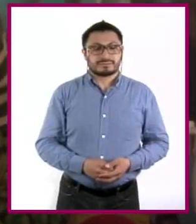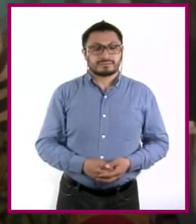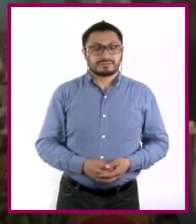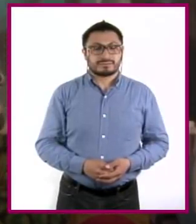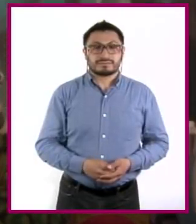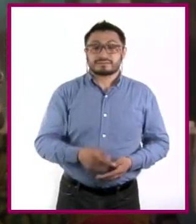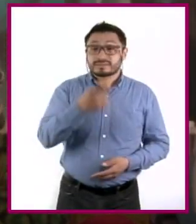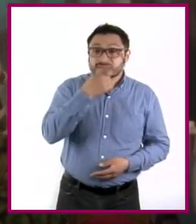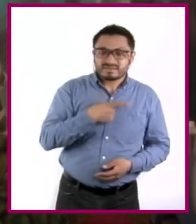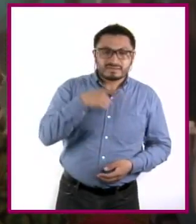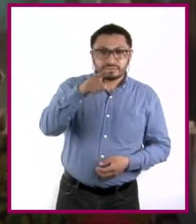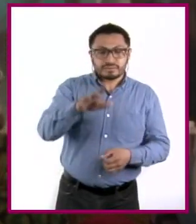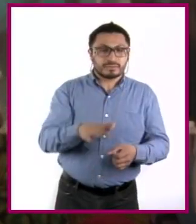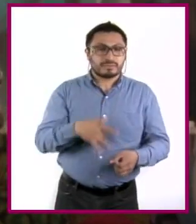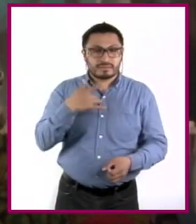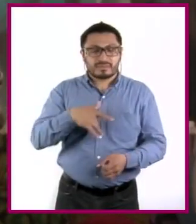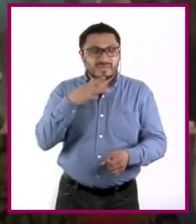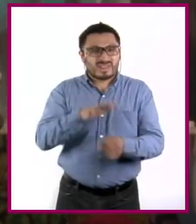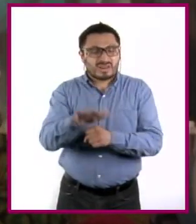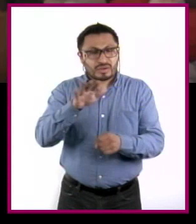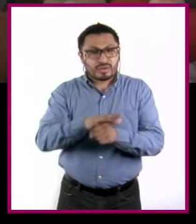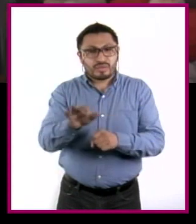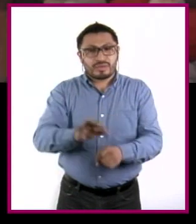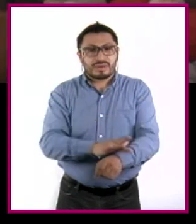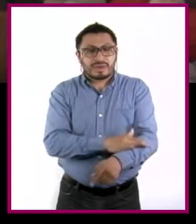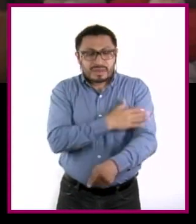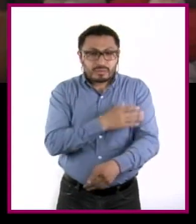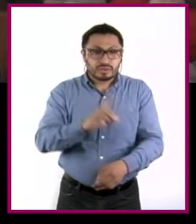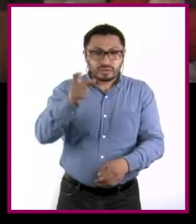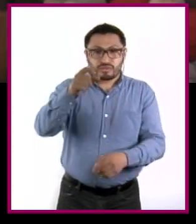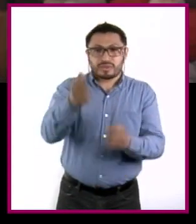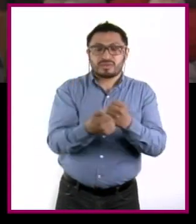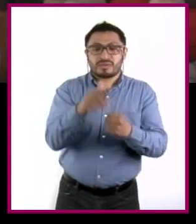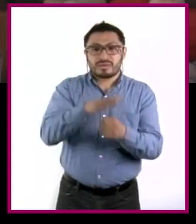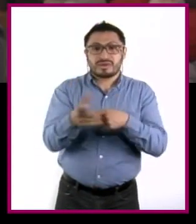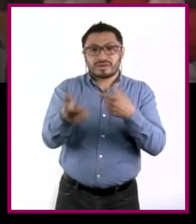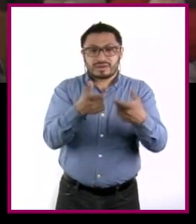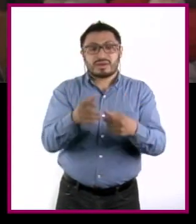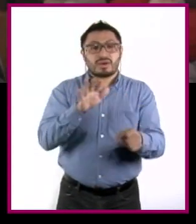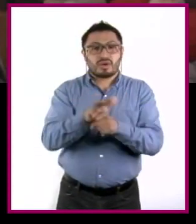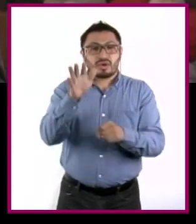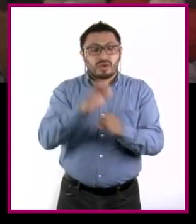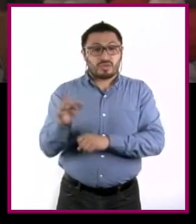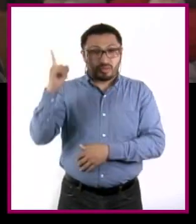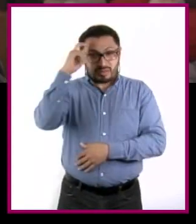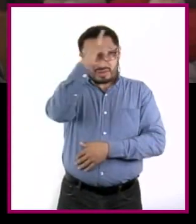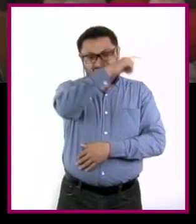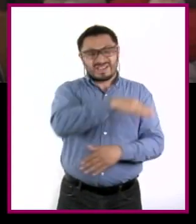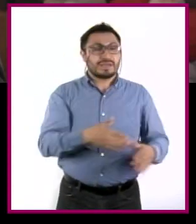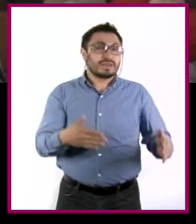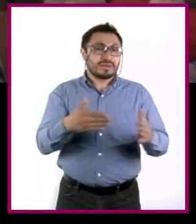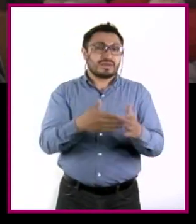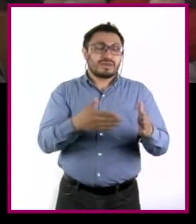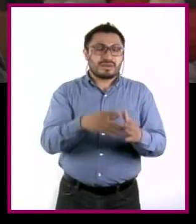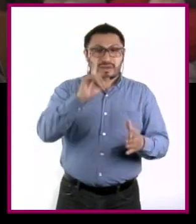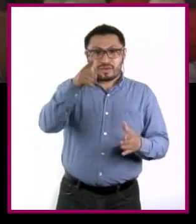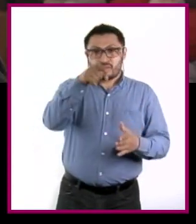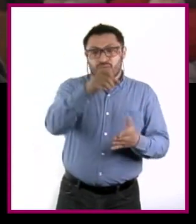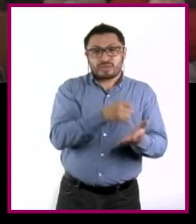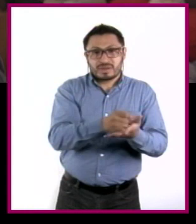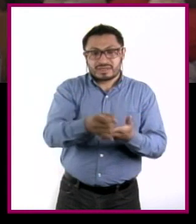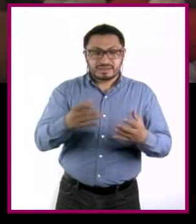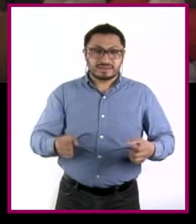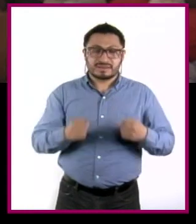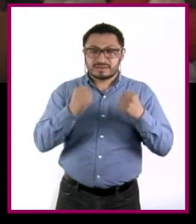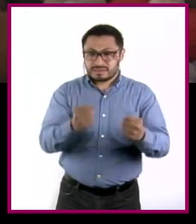Cuéntenos qué emociones les provoca la administración de su dinero y cuáles son las dificultades que enfrentan al tomar decisiones para fortalecer